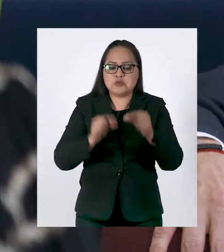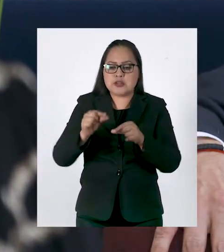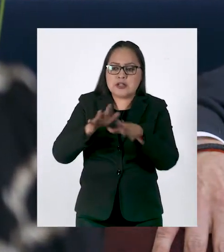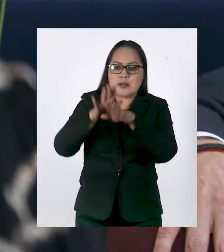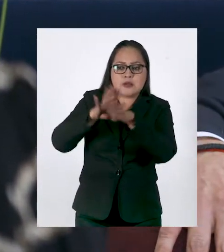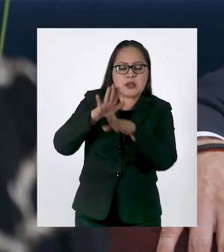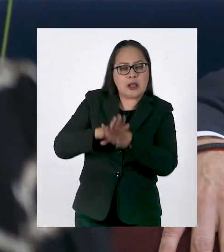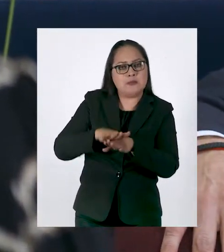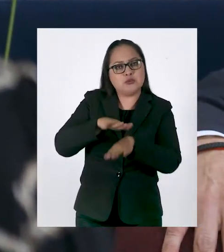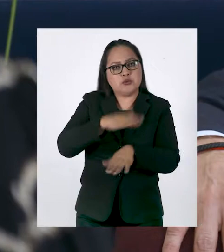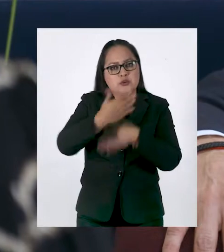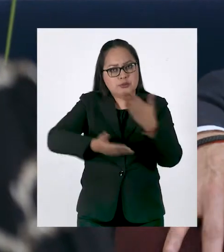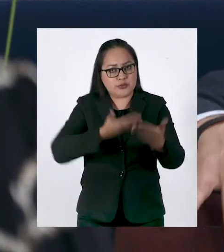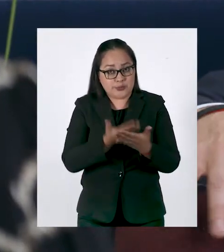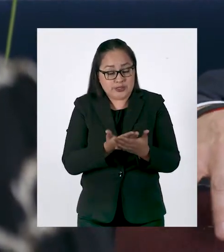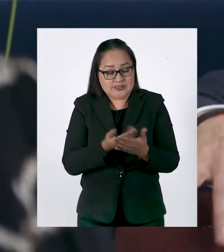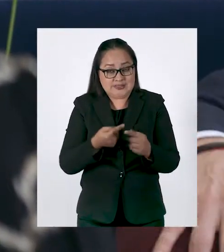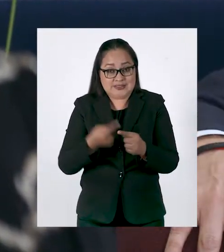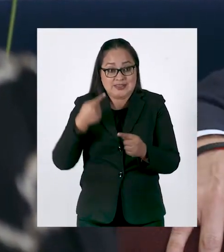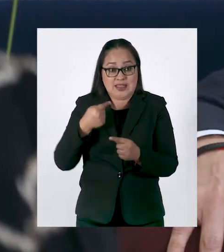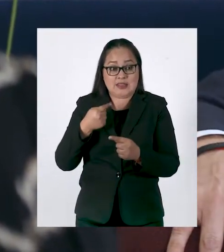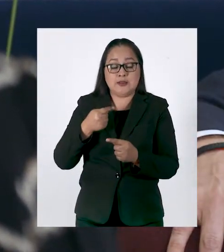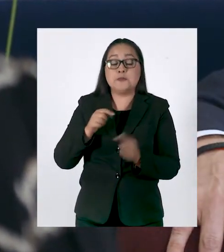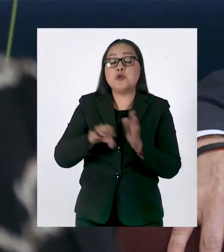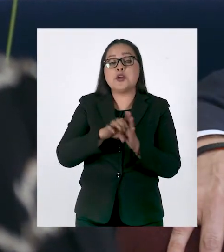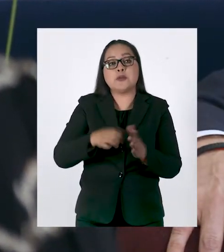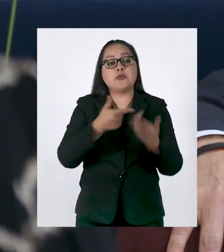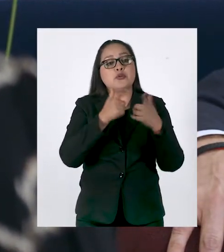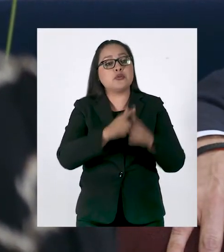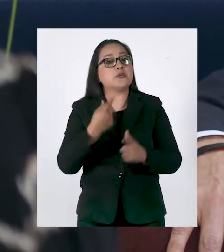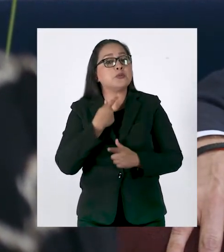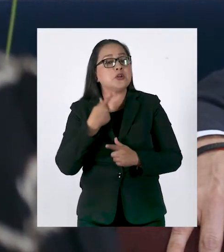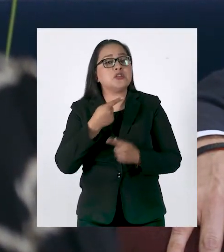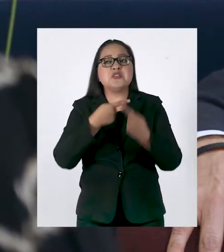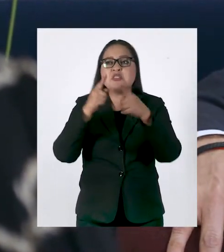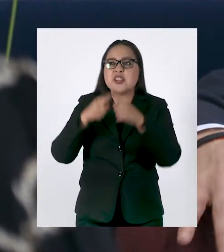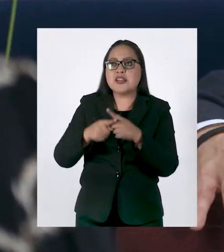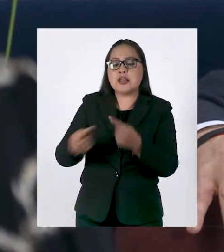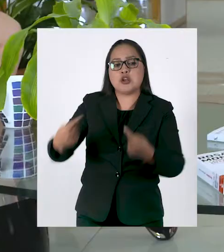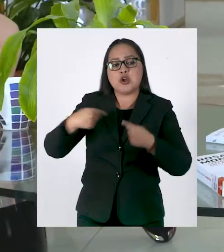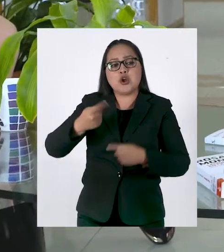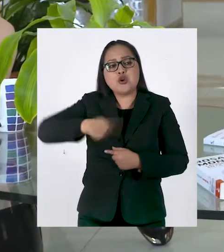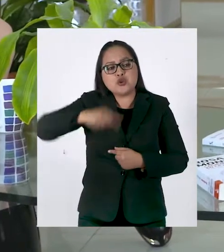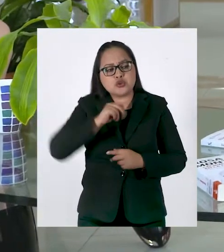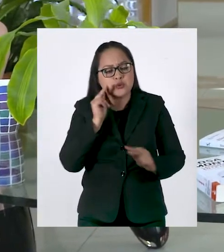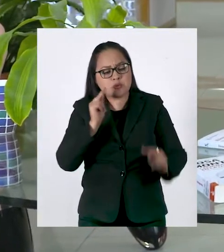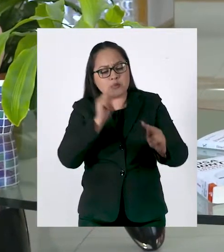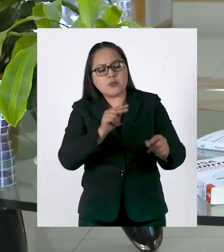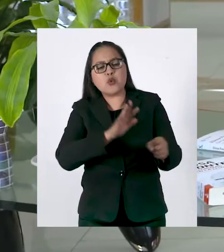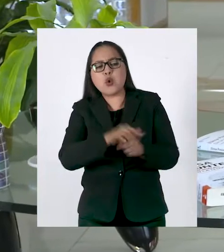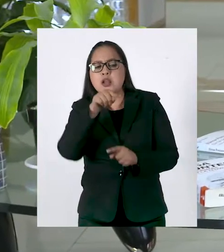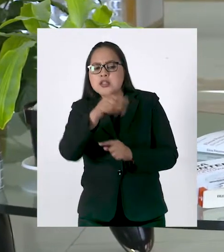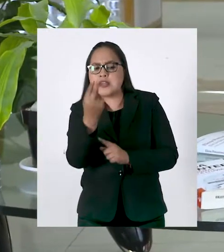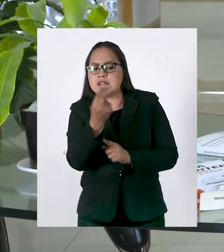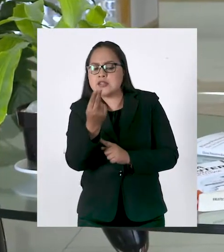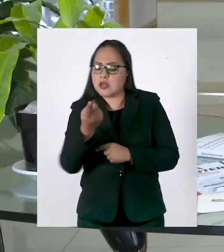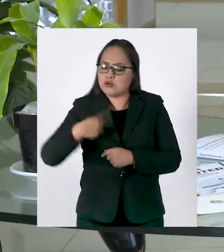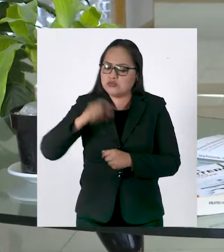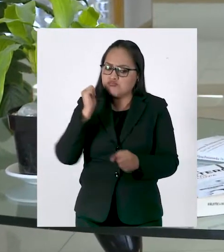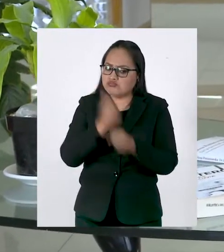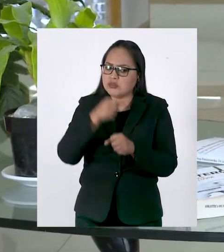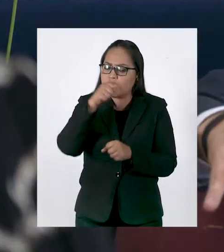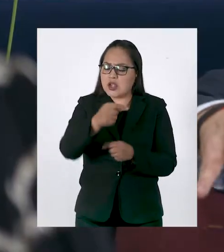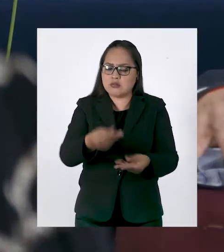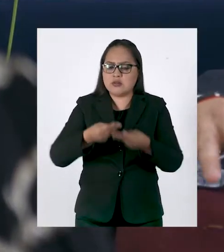plataforma. Un poco a diferencia de otros grupos parlamentarios, nosotros vamos partiendo de las necesidades del país y a partir de ahí buscamos